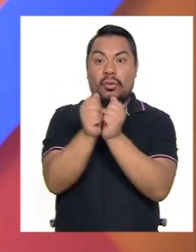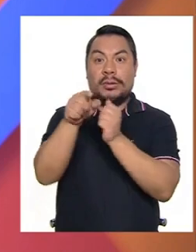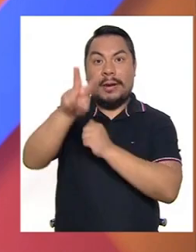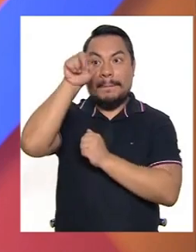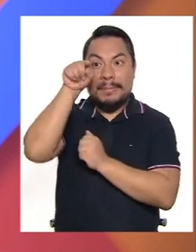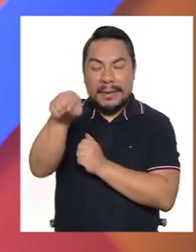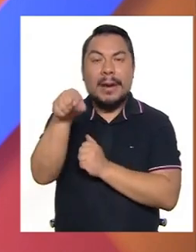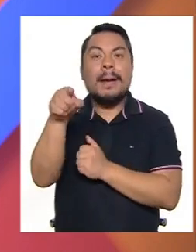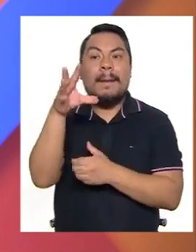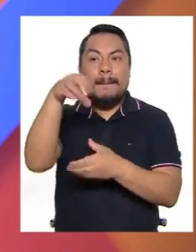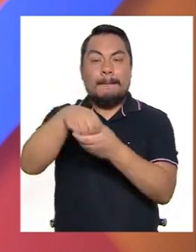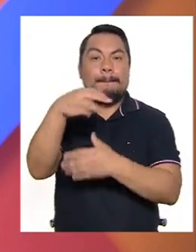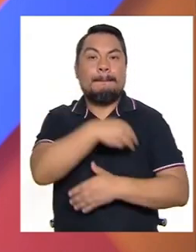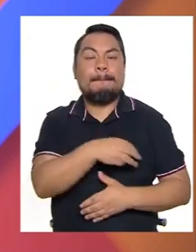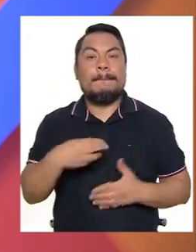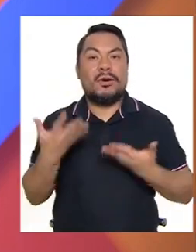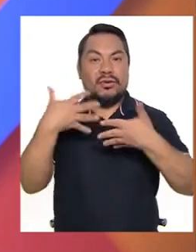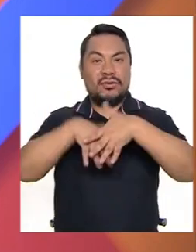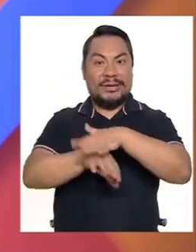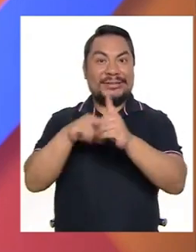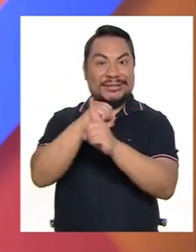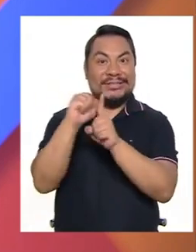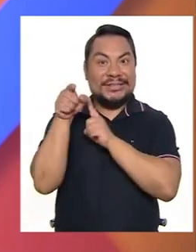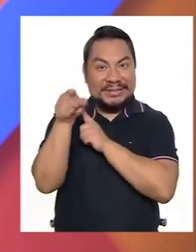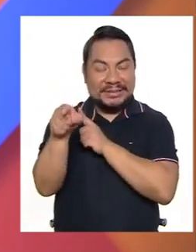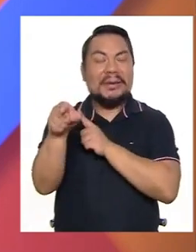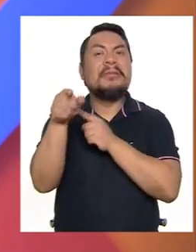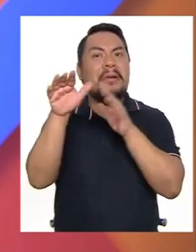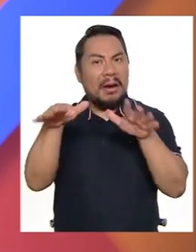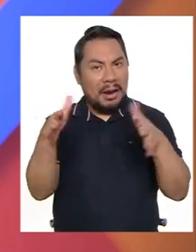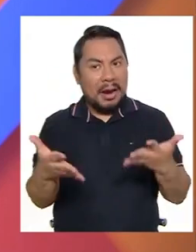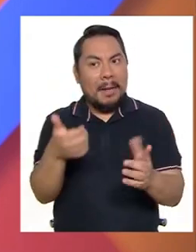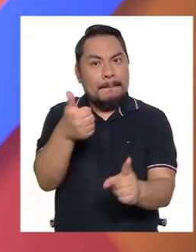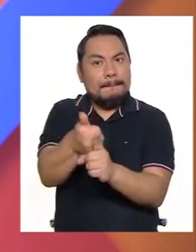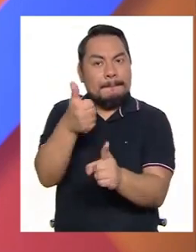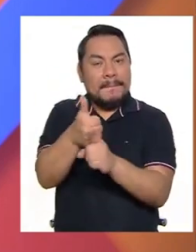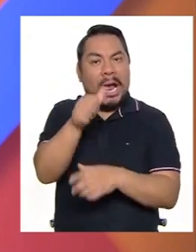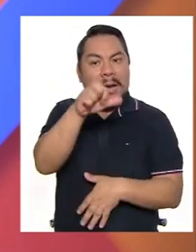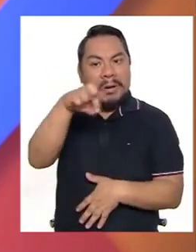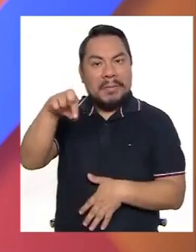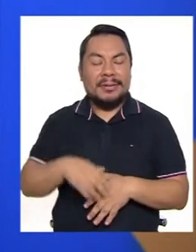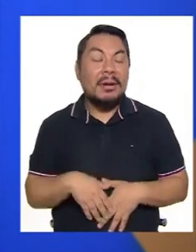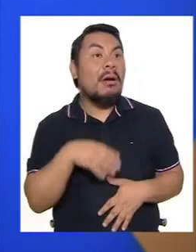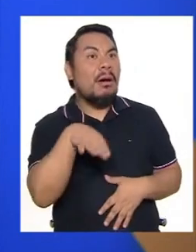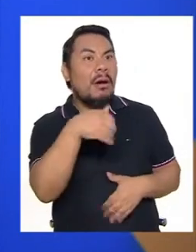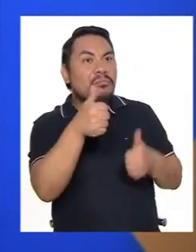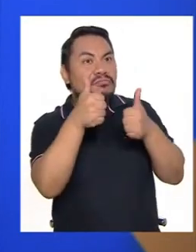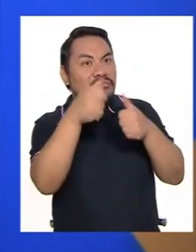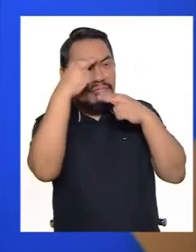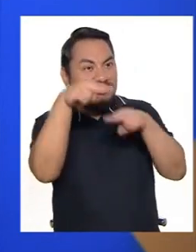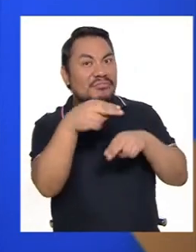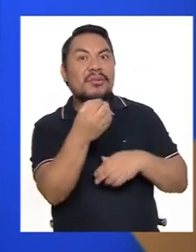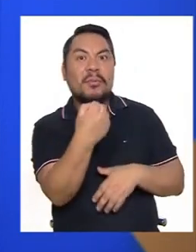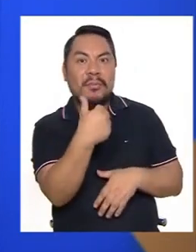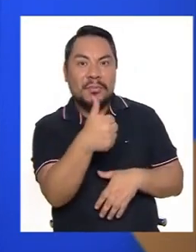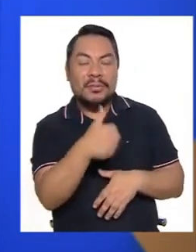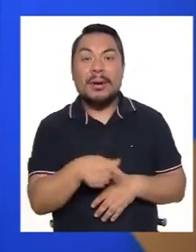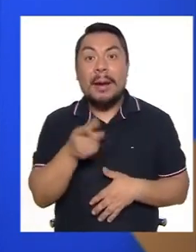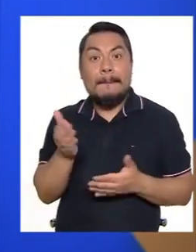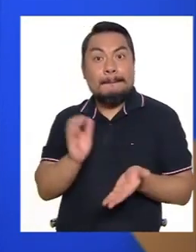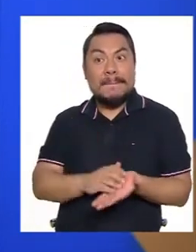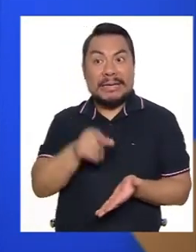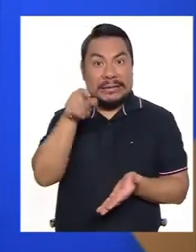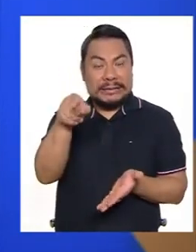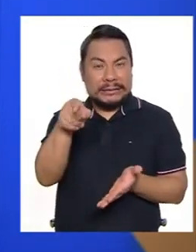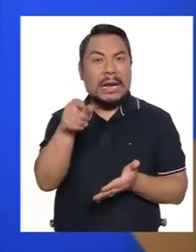Contigo Perú del Ministerio de Desarrollo e Inclusión Social cuenta con su propio aplicativo. ¡Qué buena noticia, Josué! Y para